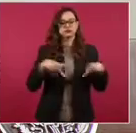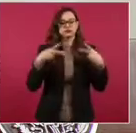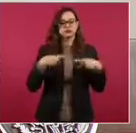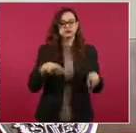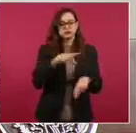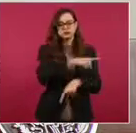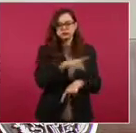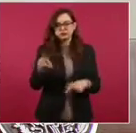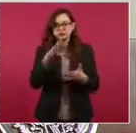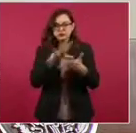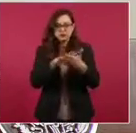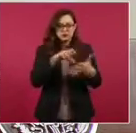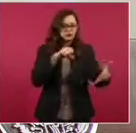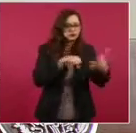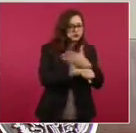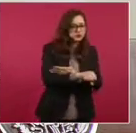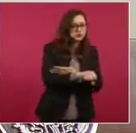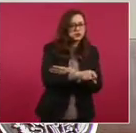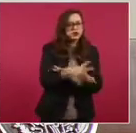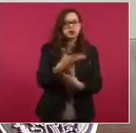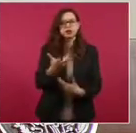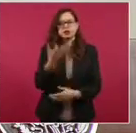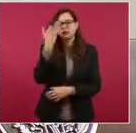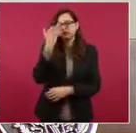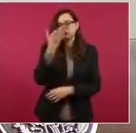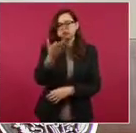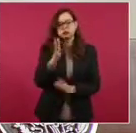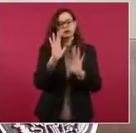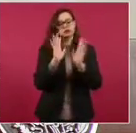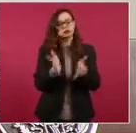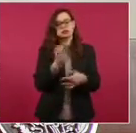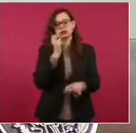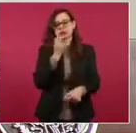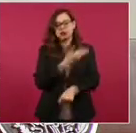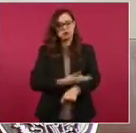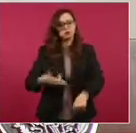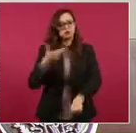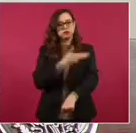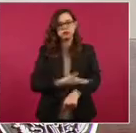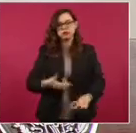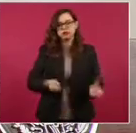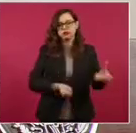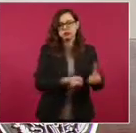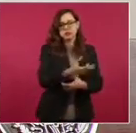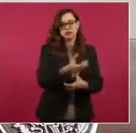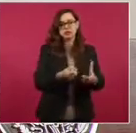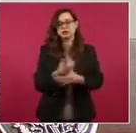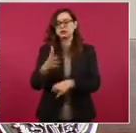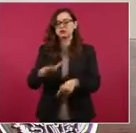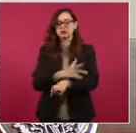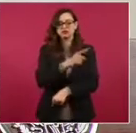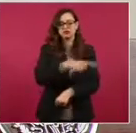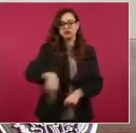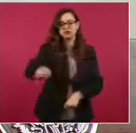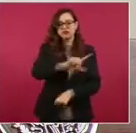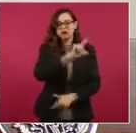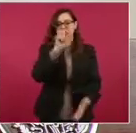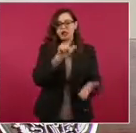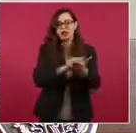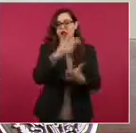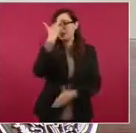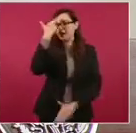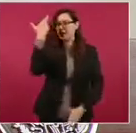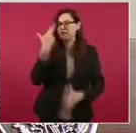anticipadas y amnistías a personas que no han cometido delitos graves, que no